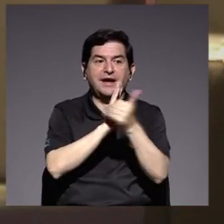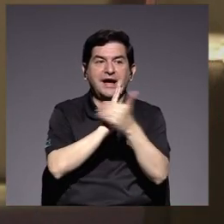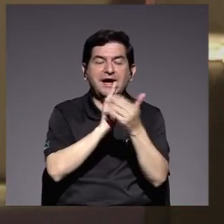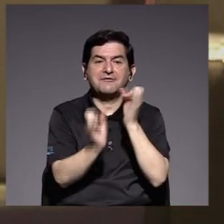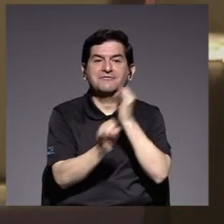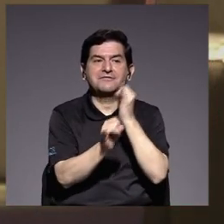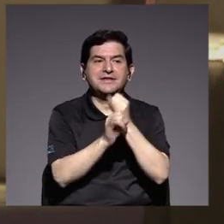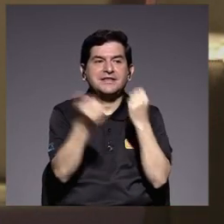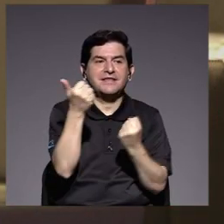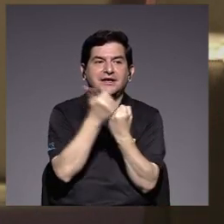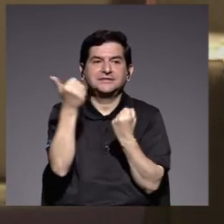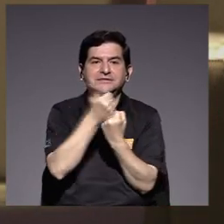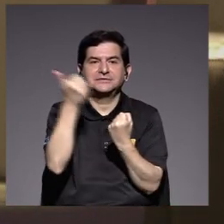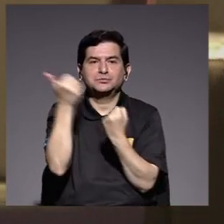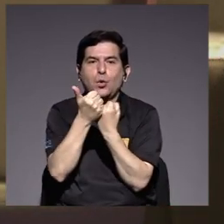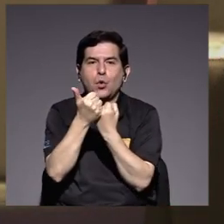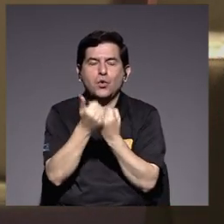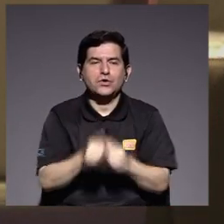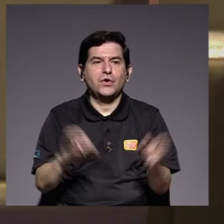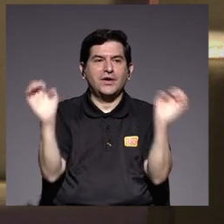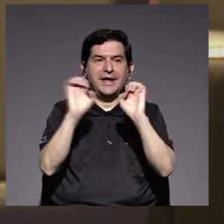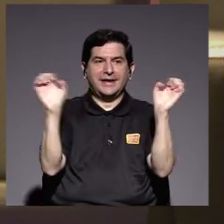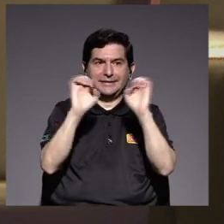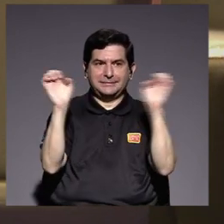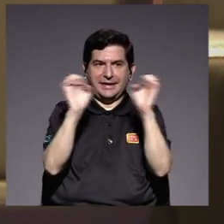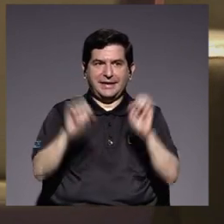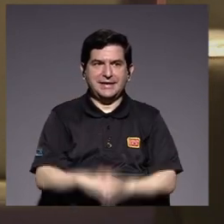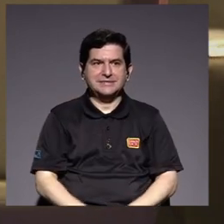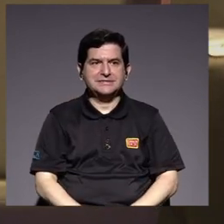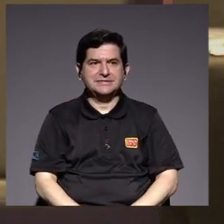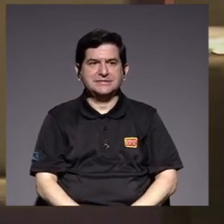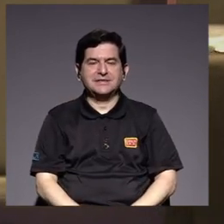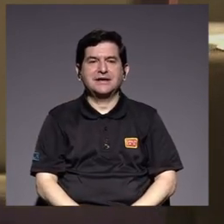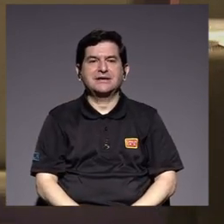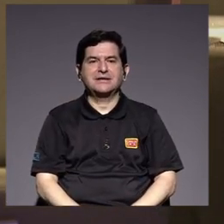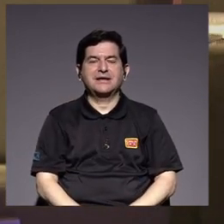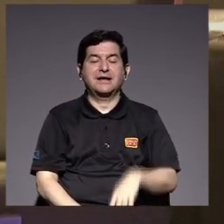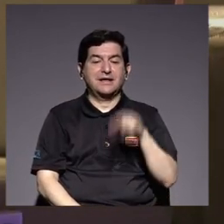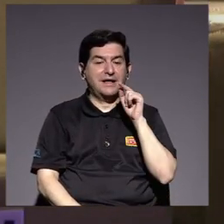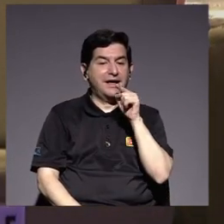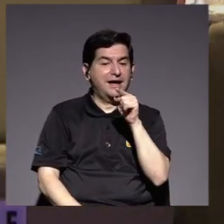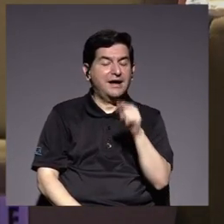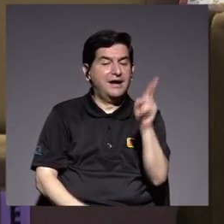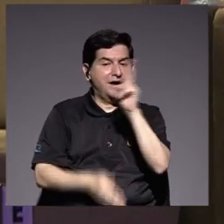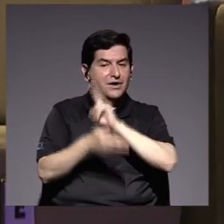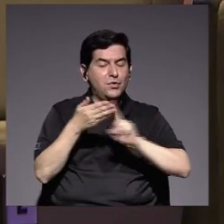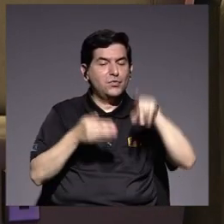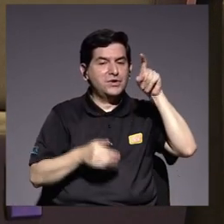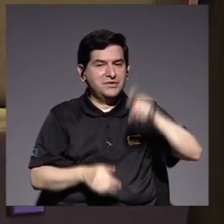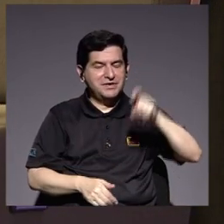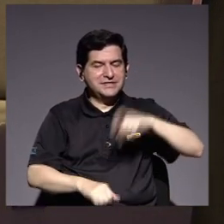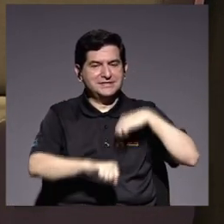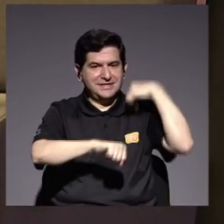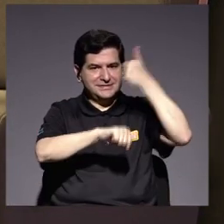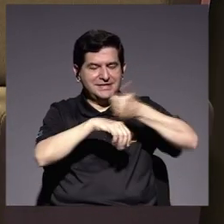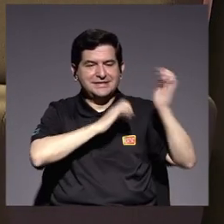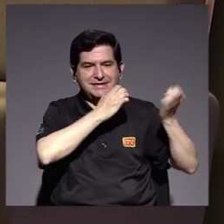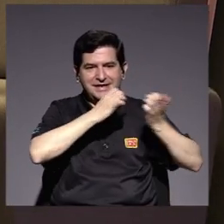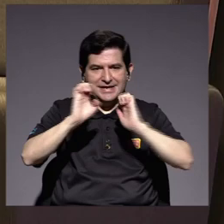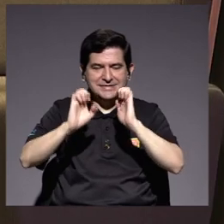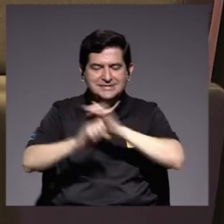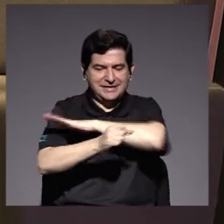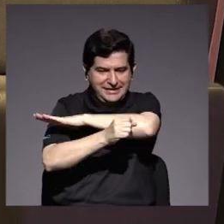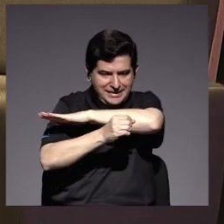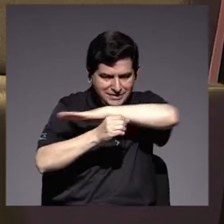institucional de apoyo en esta emergencia de la universidad es aún mayor pero se hace necesario establecer una estrategia